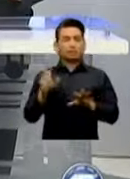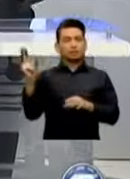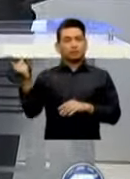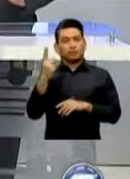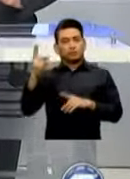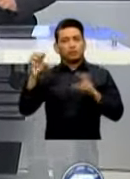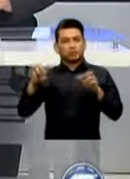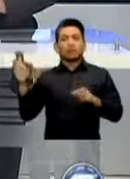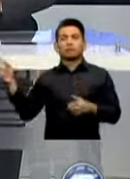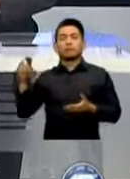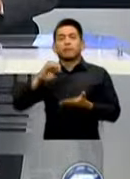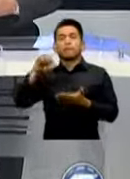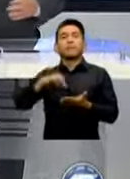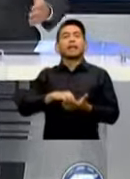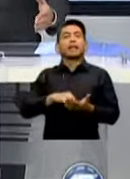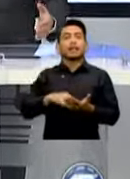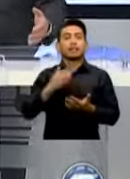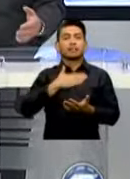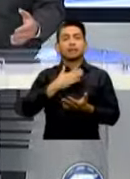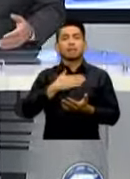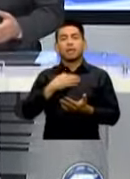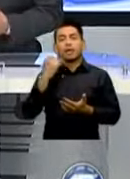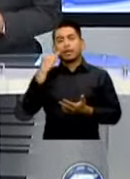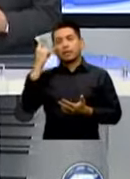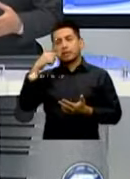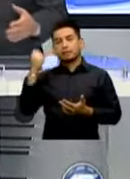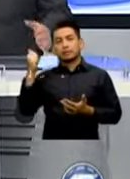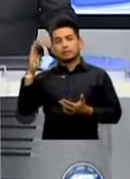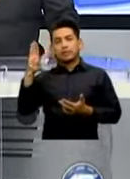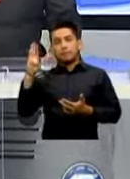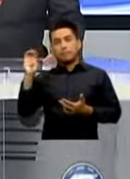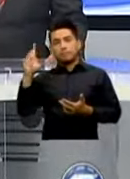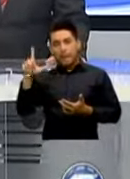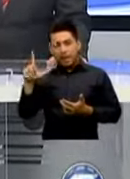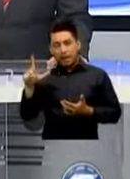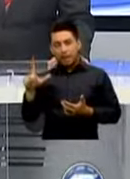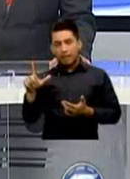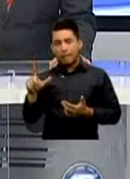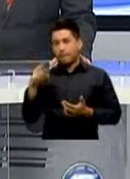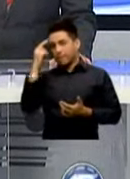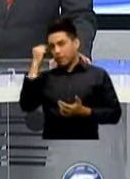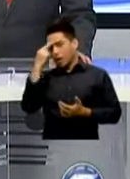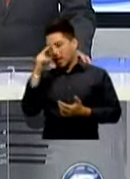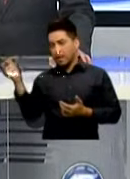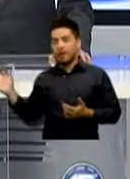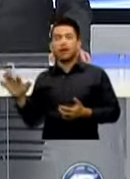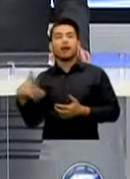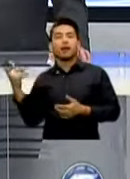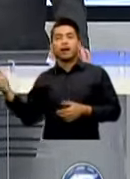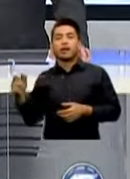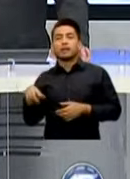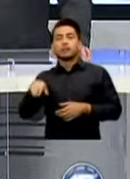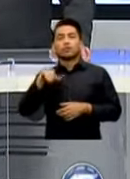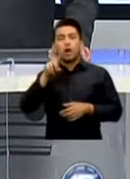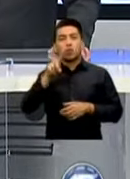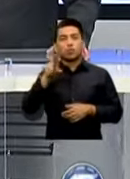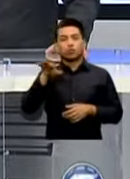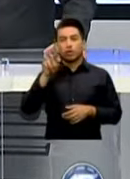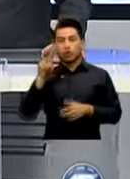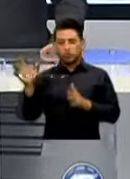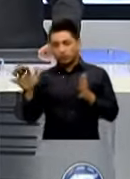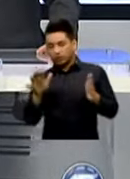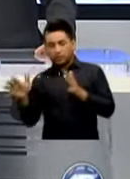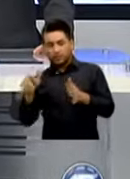Parque Isabela Católica Situada En Los Linderos De La Zona 1 Y Zona 2 Capitalina Pero Que Fue Atacada Por Un Grupo De